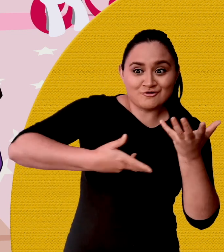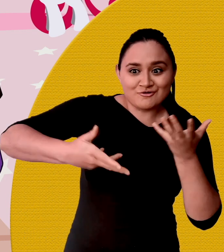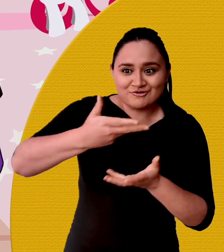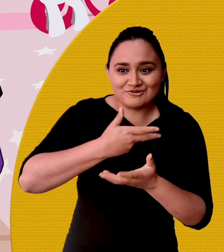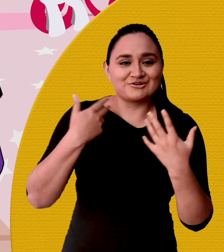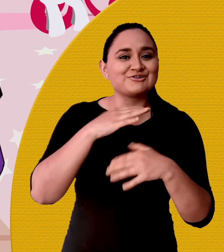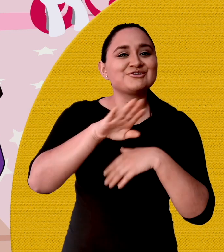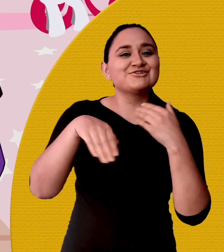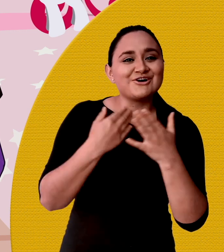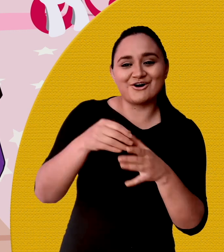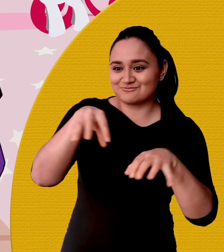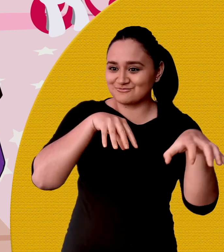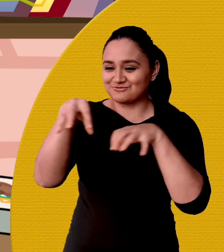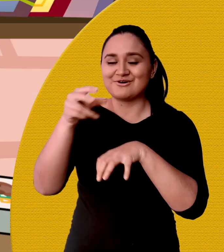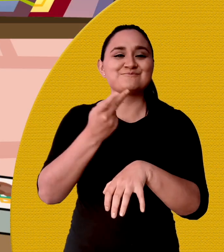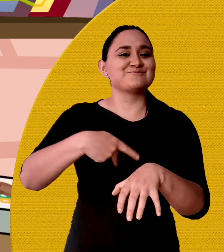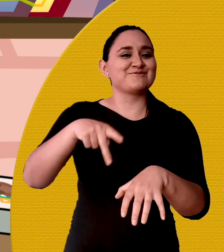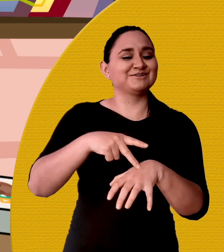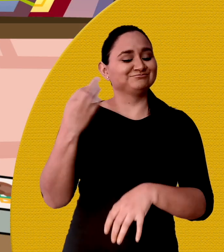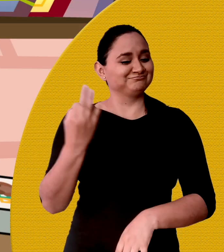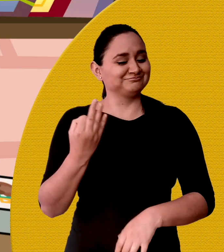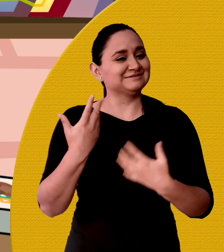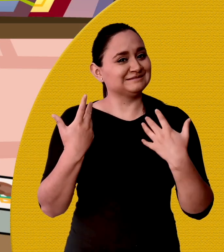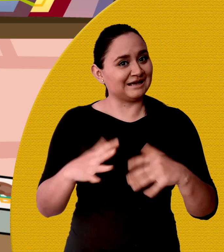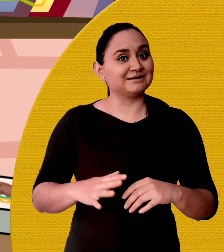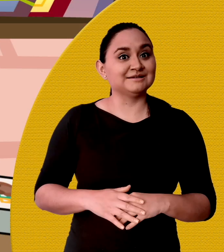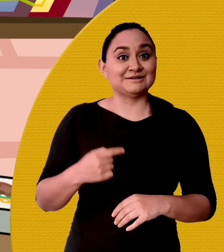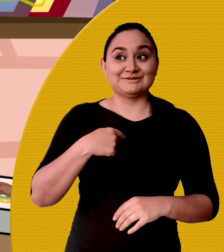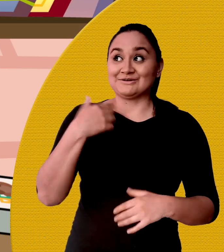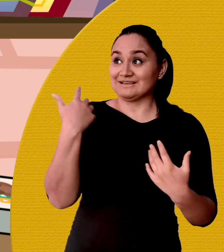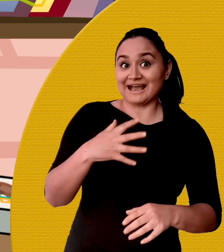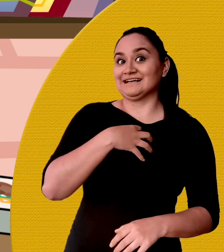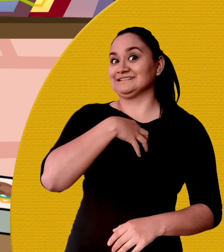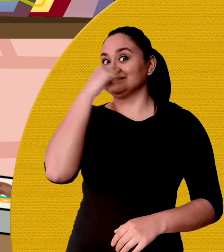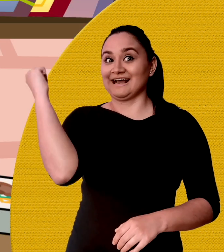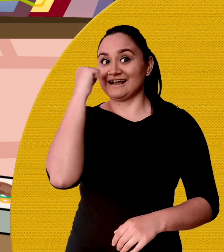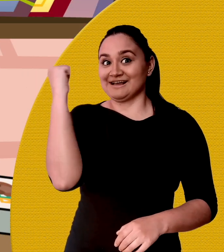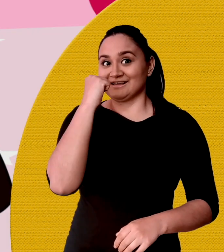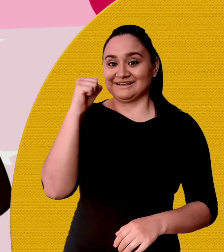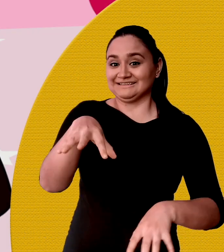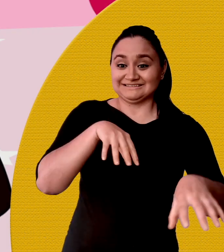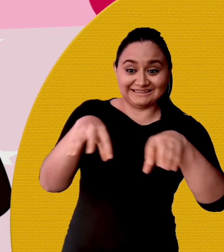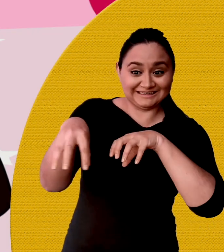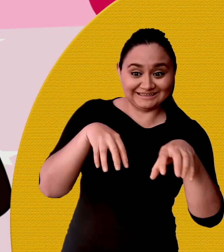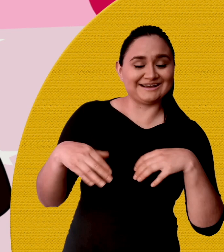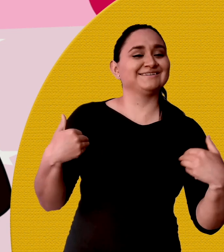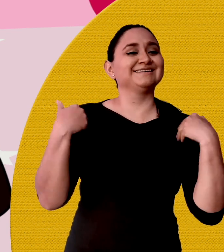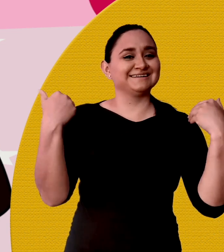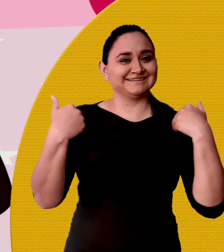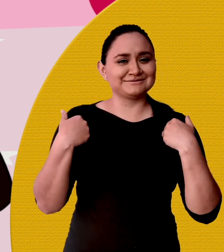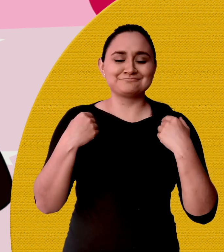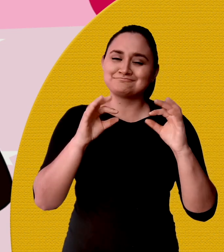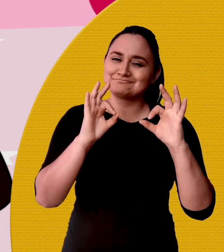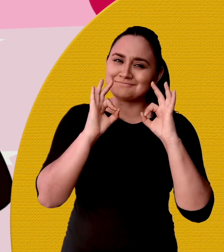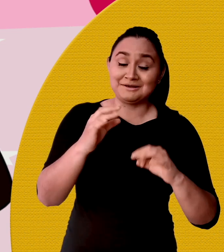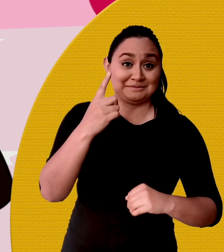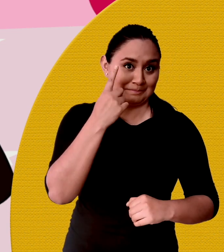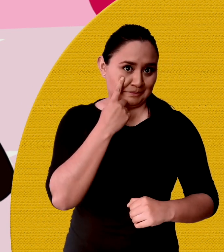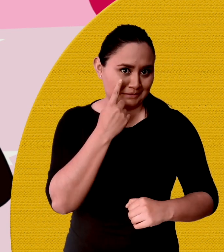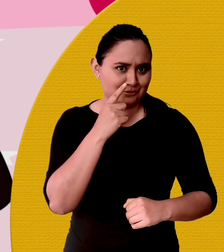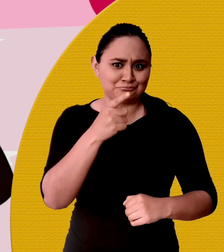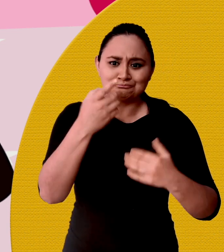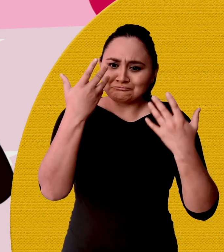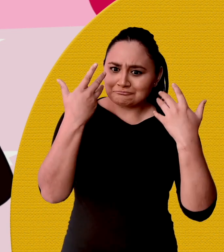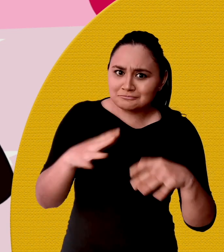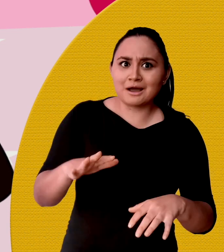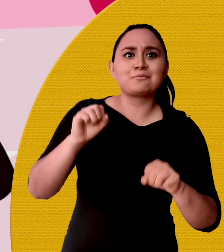estamos expertos en rompecabezas. Y ahora ya les gano en armar. ¡Estoy feliz! ¡Qué bien! Ya ves, Antonia. Tú ya